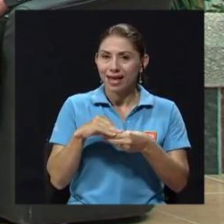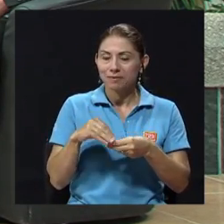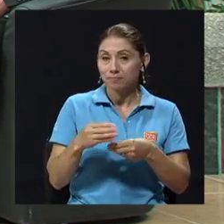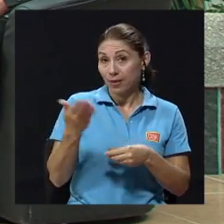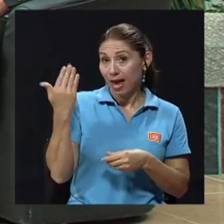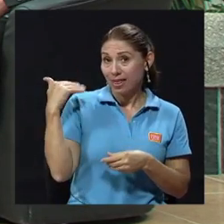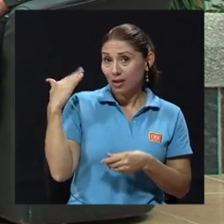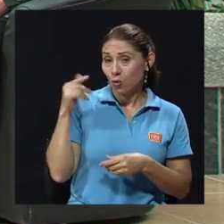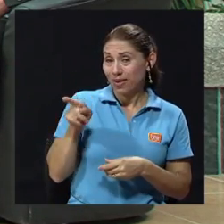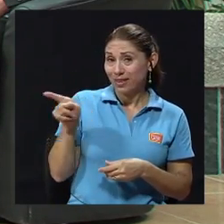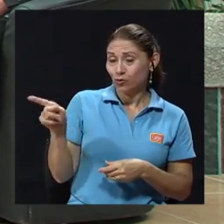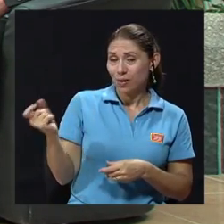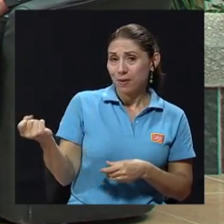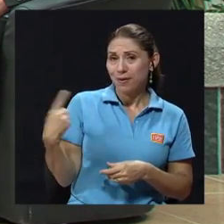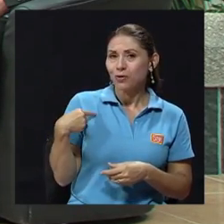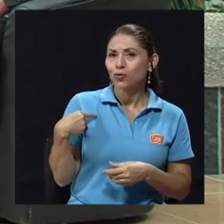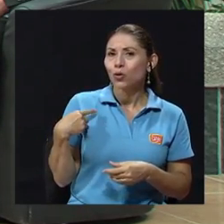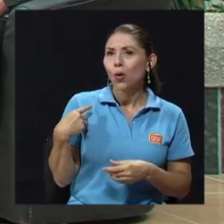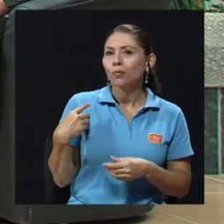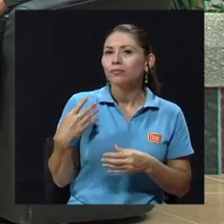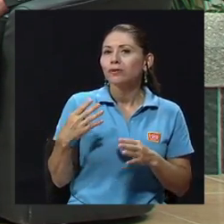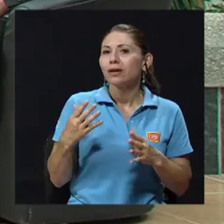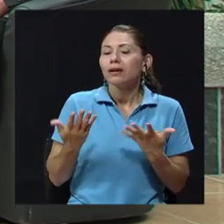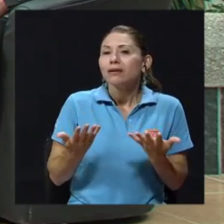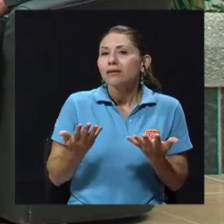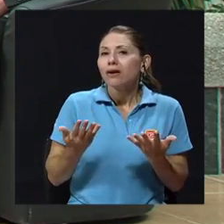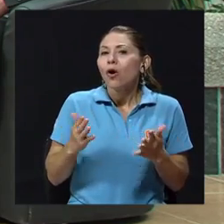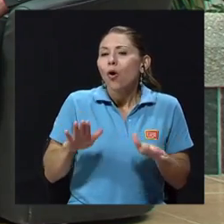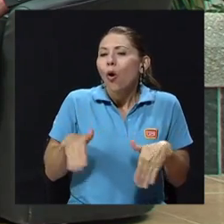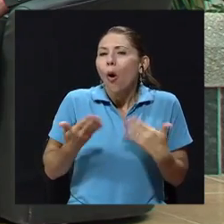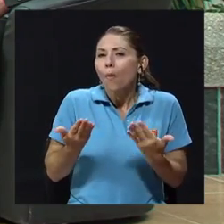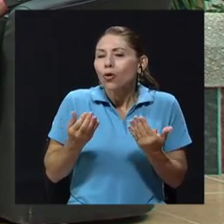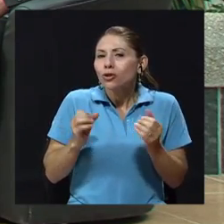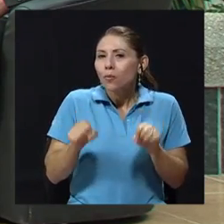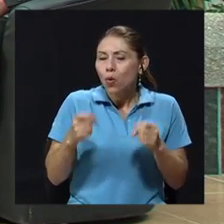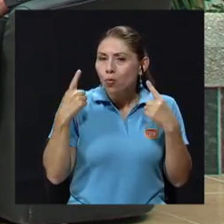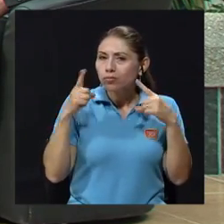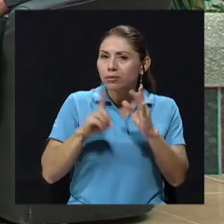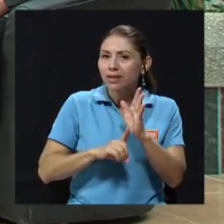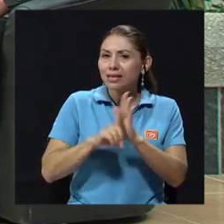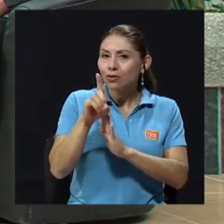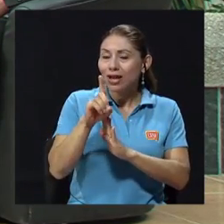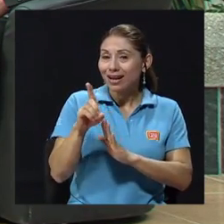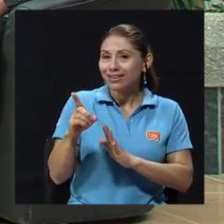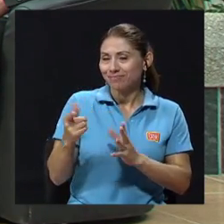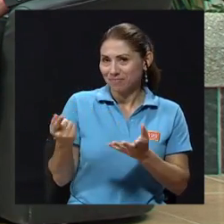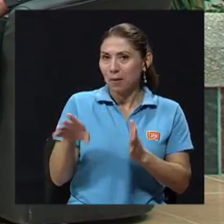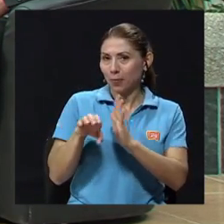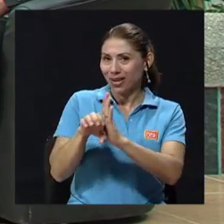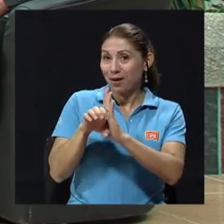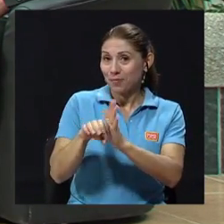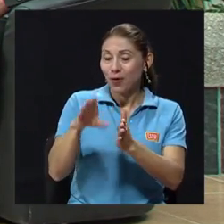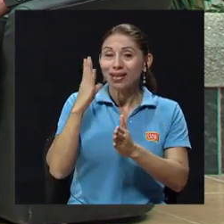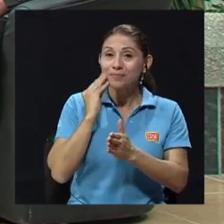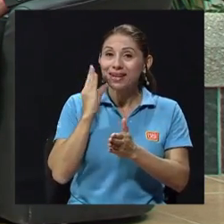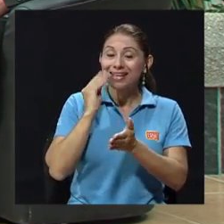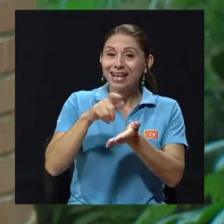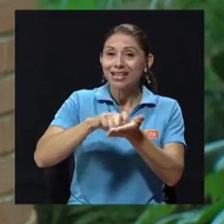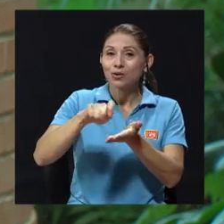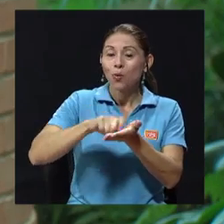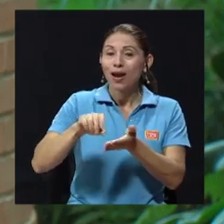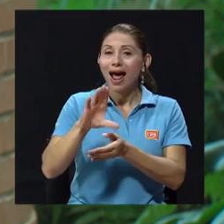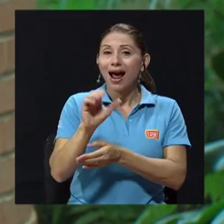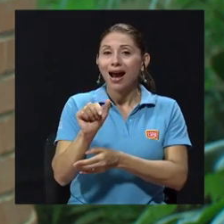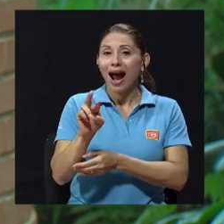cuando anteriormente usted me preguntó cómo se había podido desarrollar, yo quiero decirle que, por ejemplo, la experiencia que tuvimos en la Escuela Carmen Lira